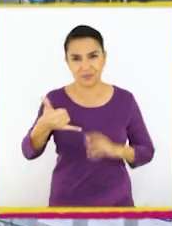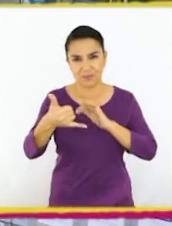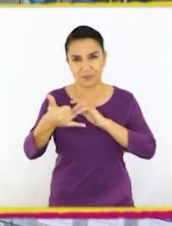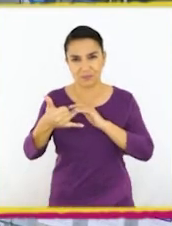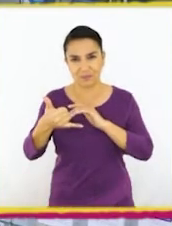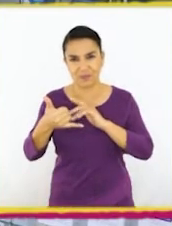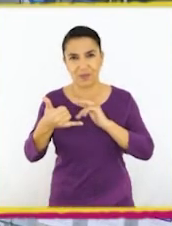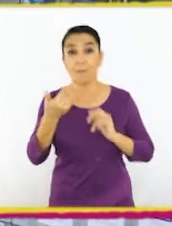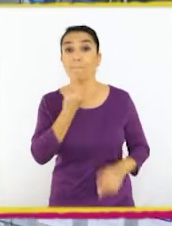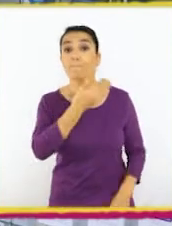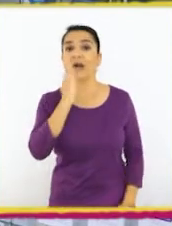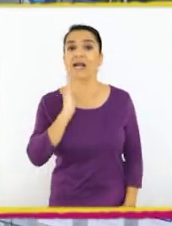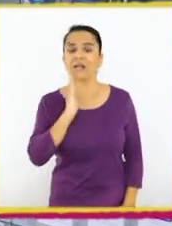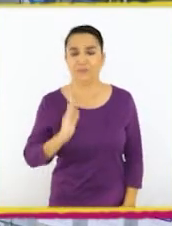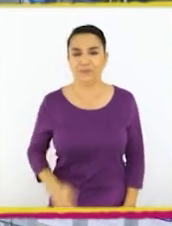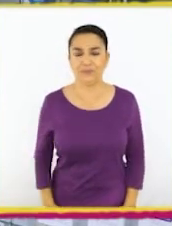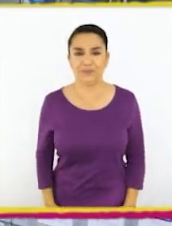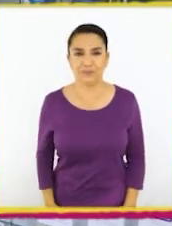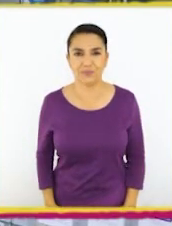Maca, Maca.